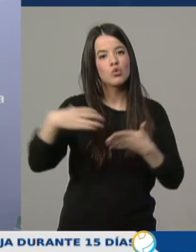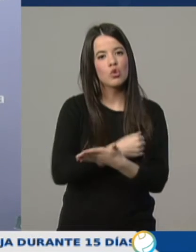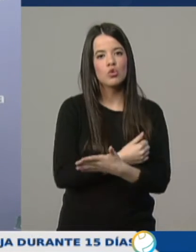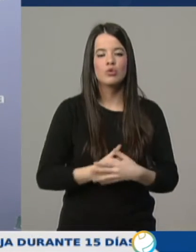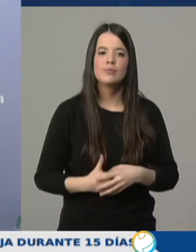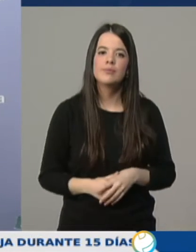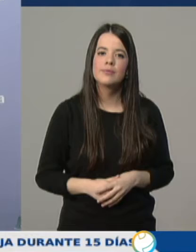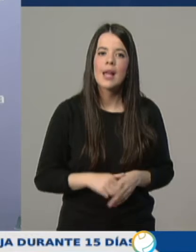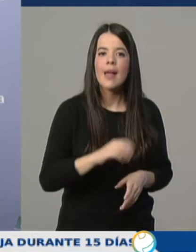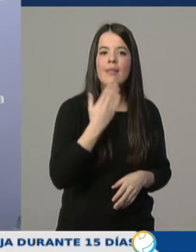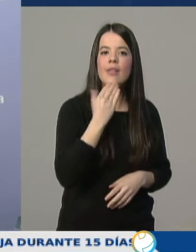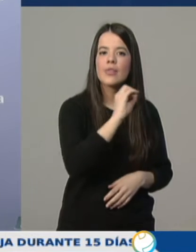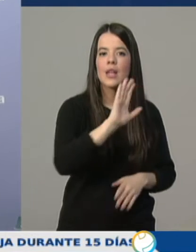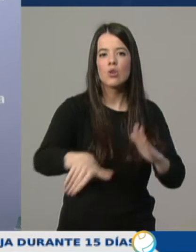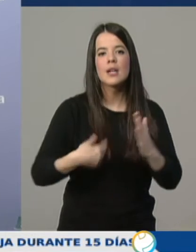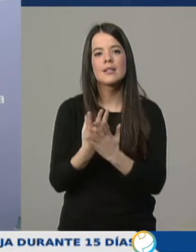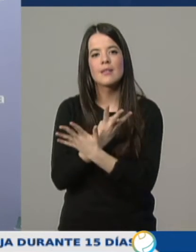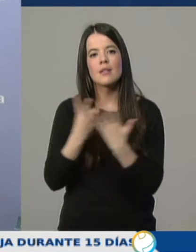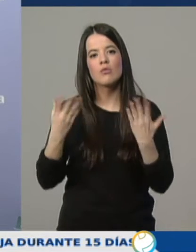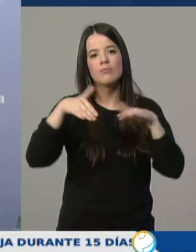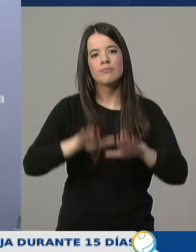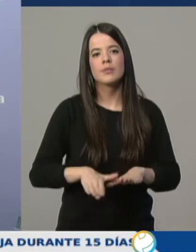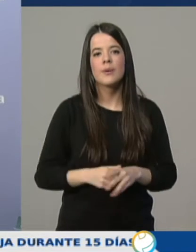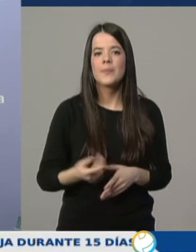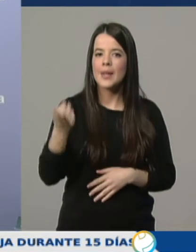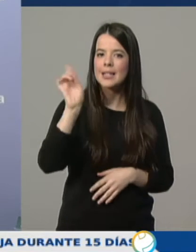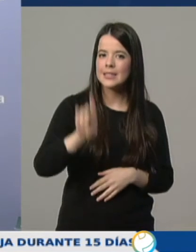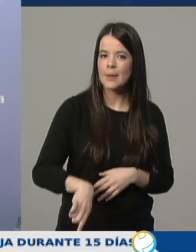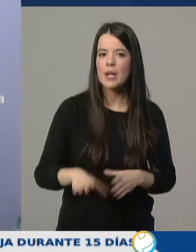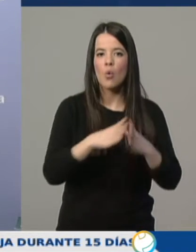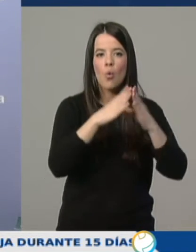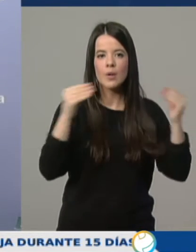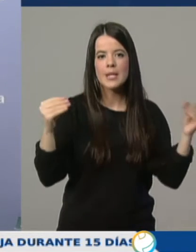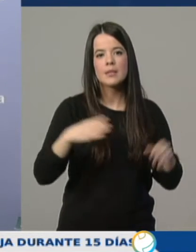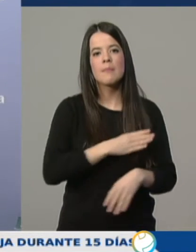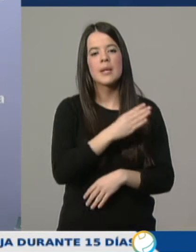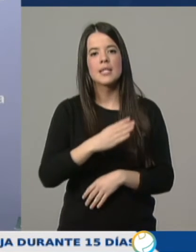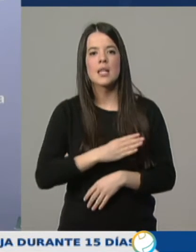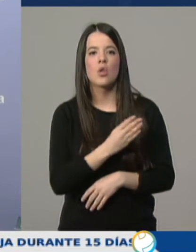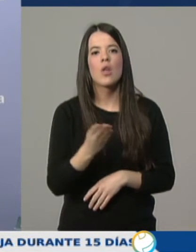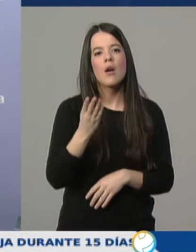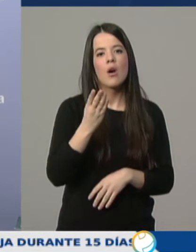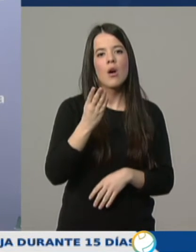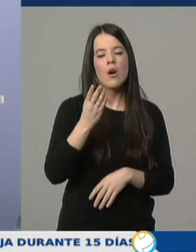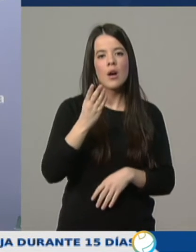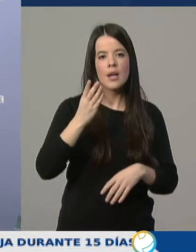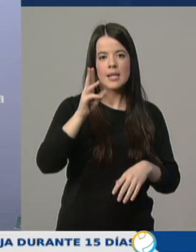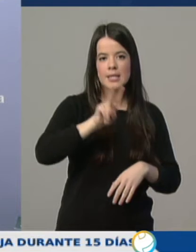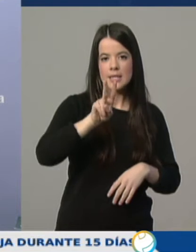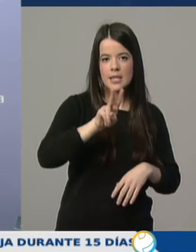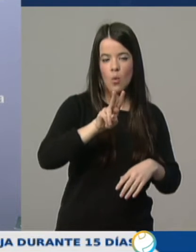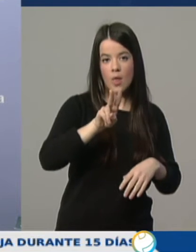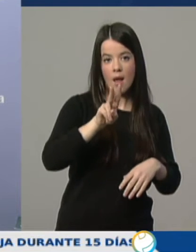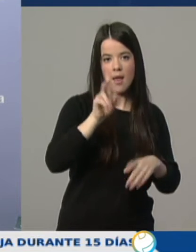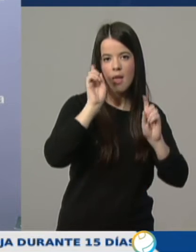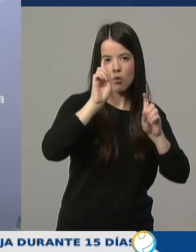de 0 a 18 años, incluida universidad, bachillerato, educación secundaria, educación